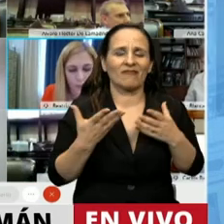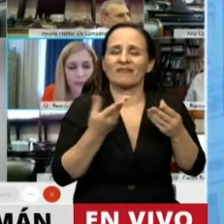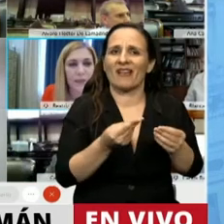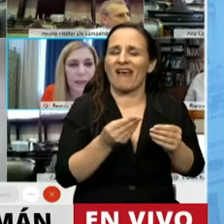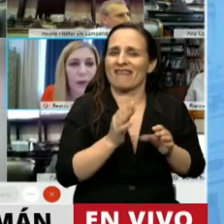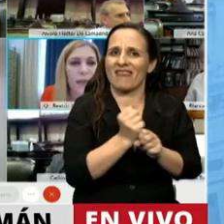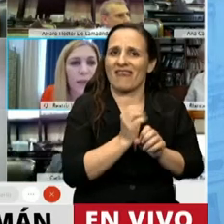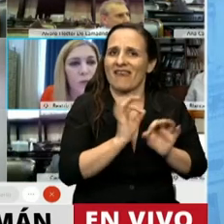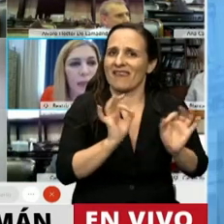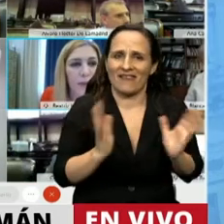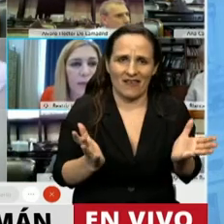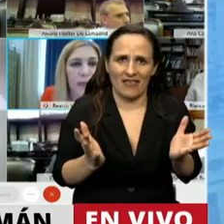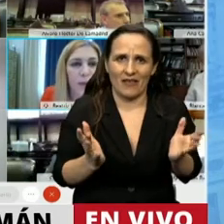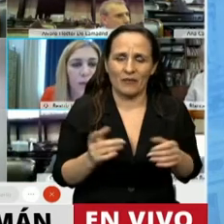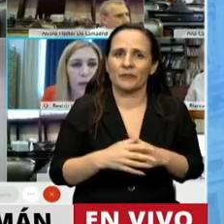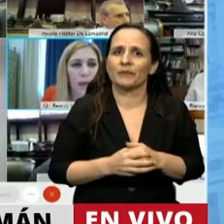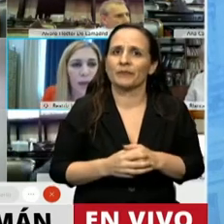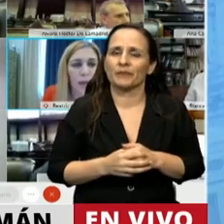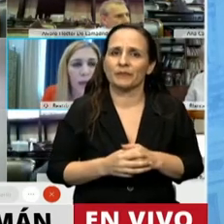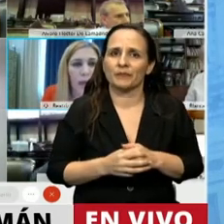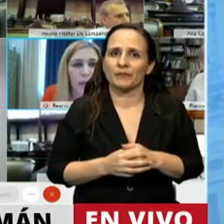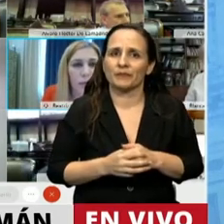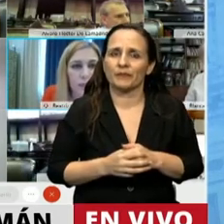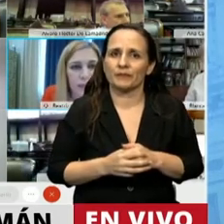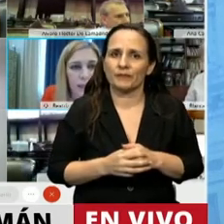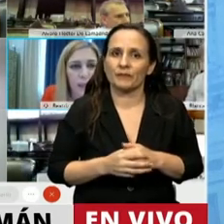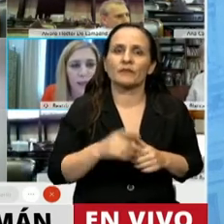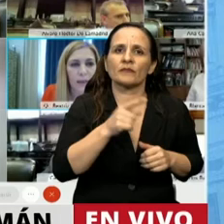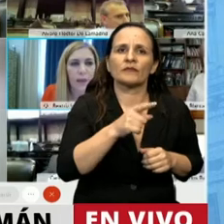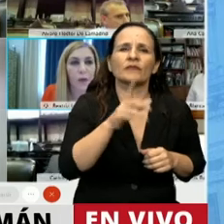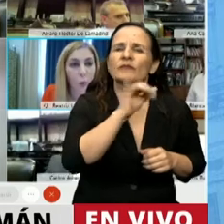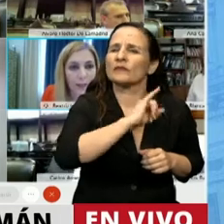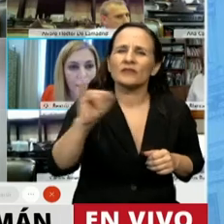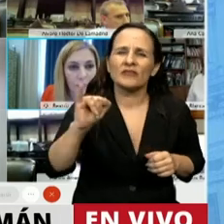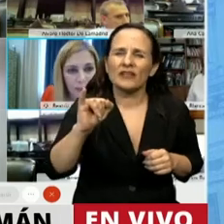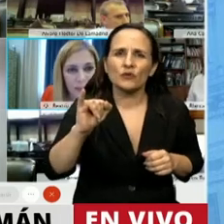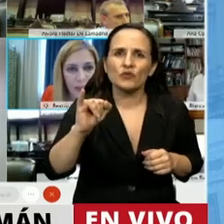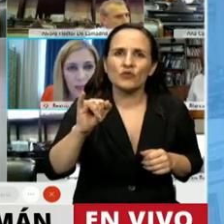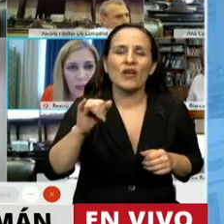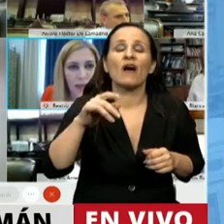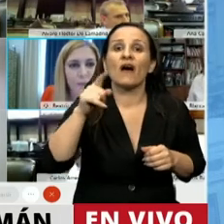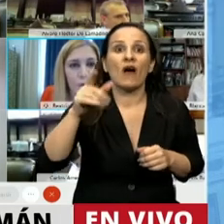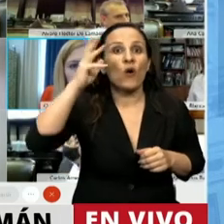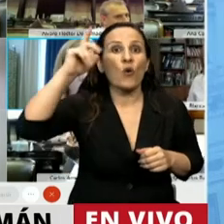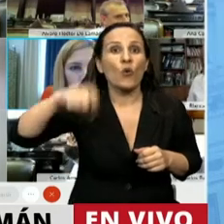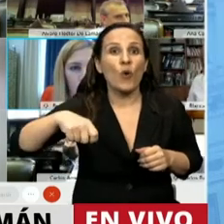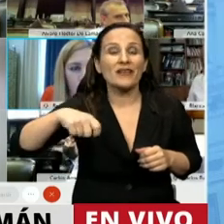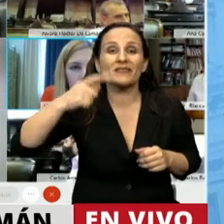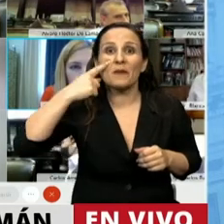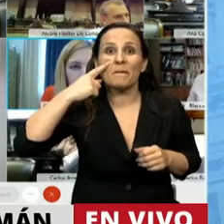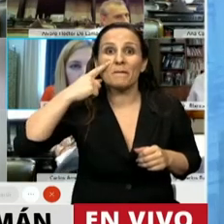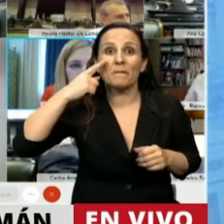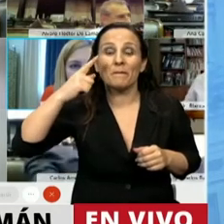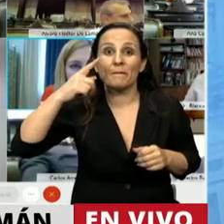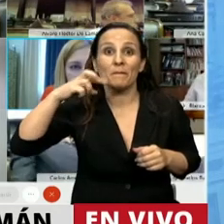señor Presidente, que la única denuncia que había llegado a la justicia, el juez Pisa, absolvió